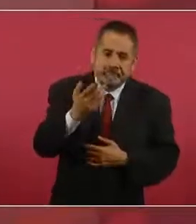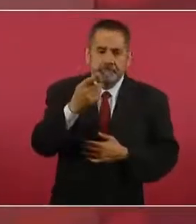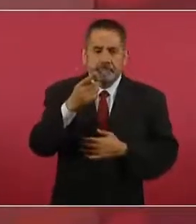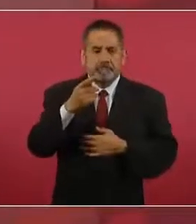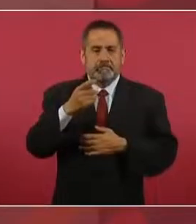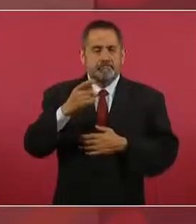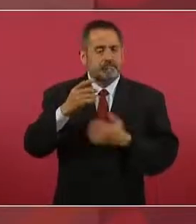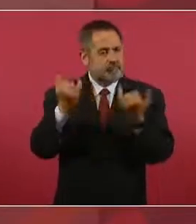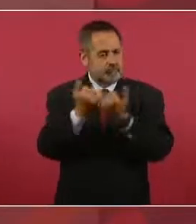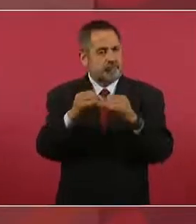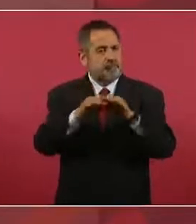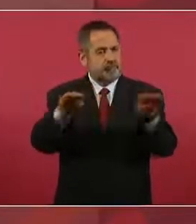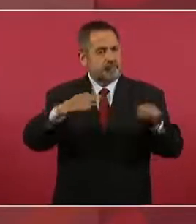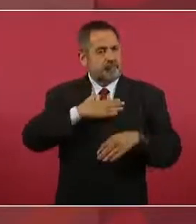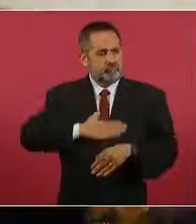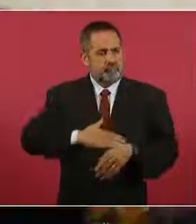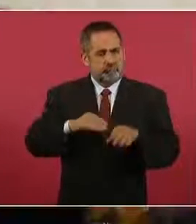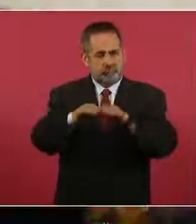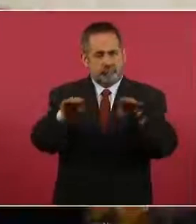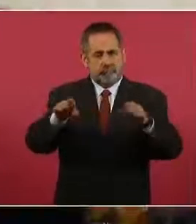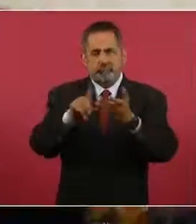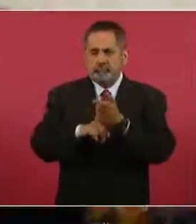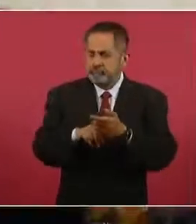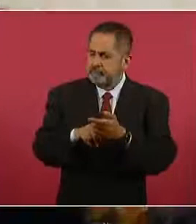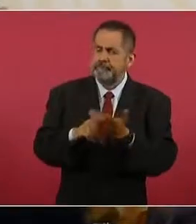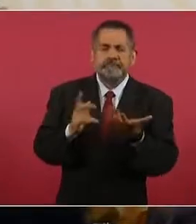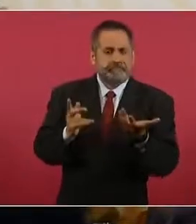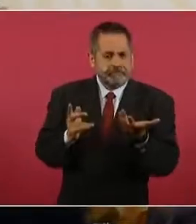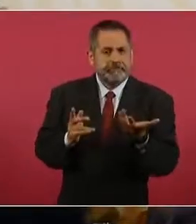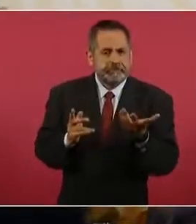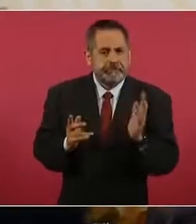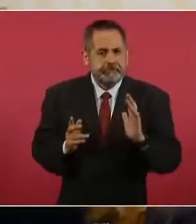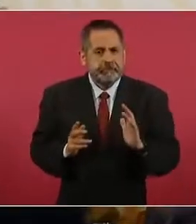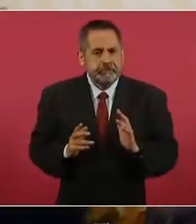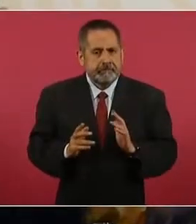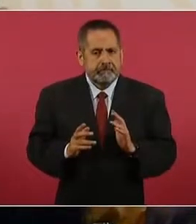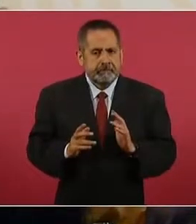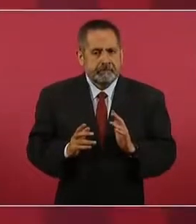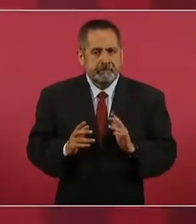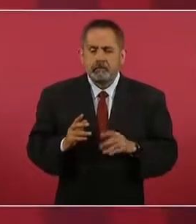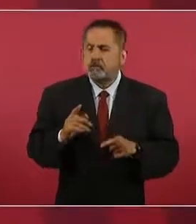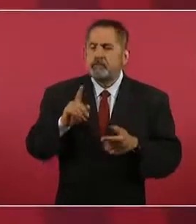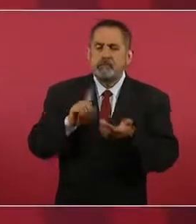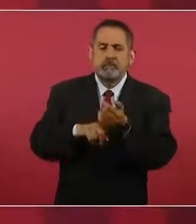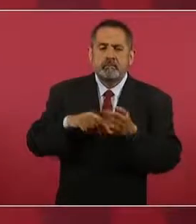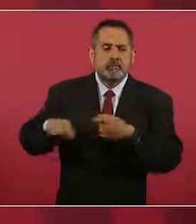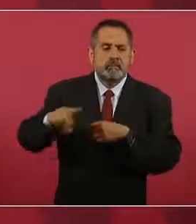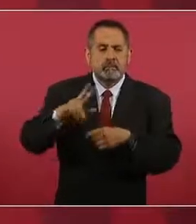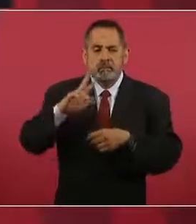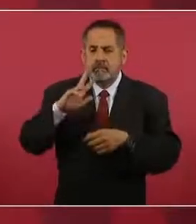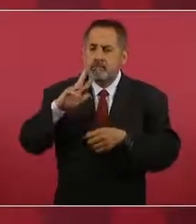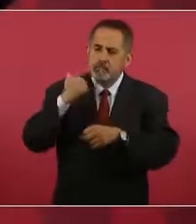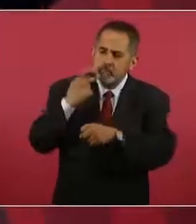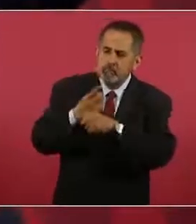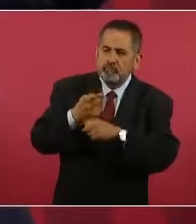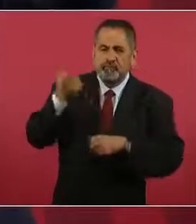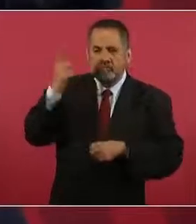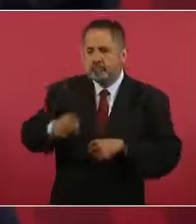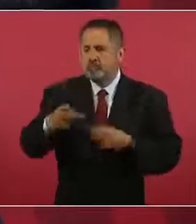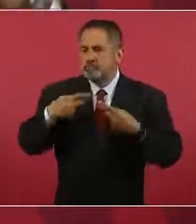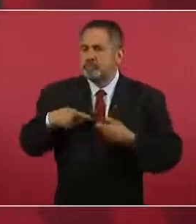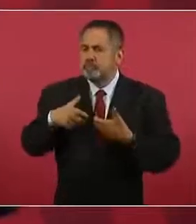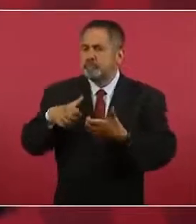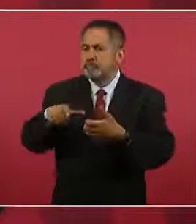correspondencia la vocación, la voluntad democrática del pueblo con